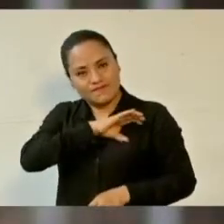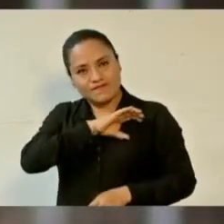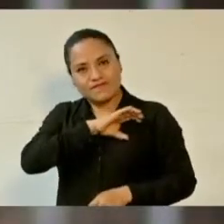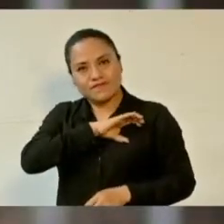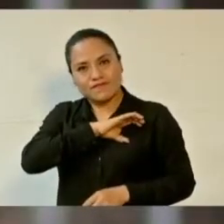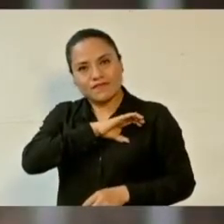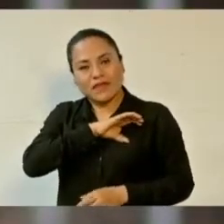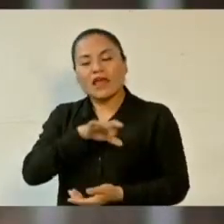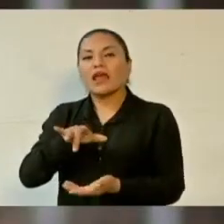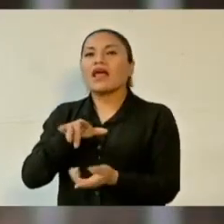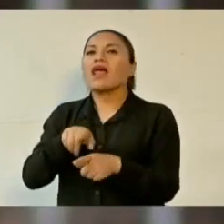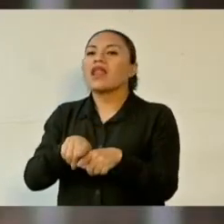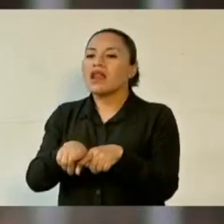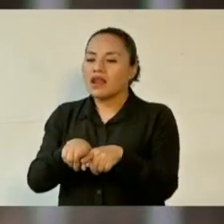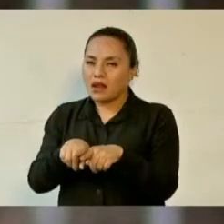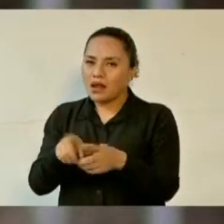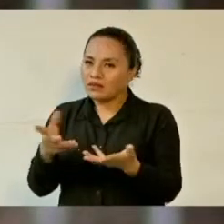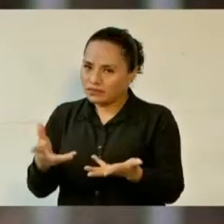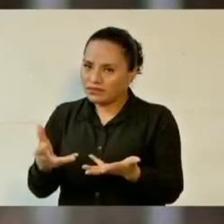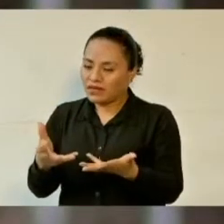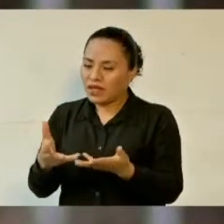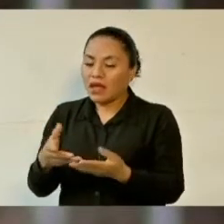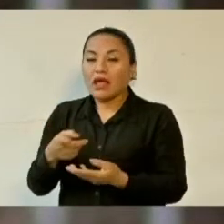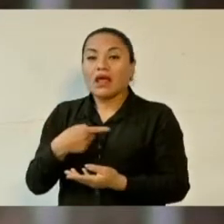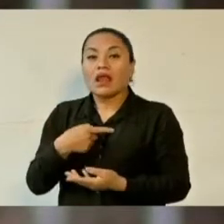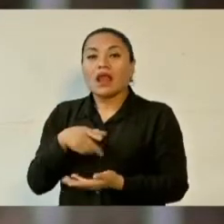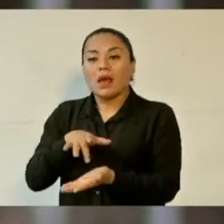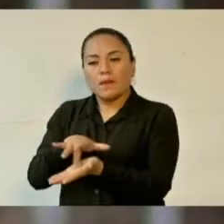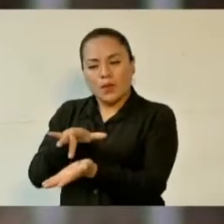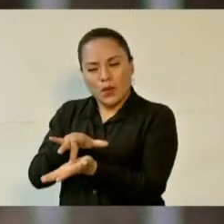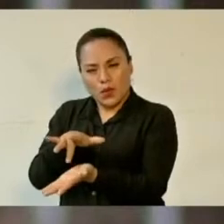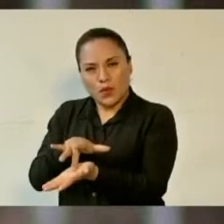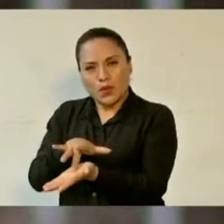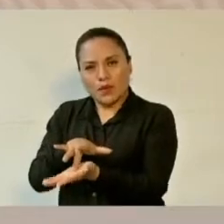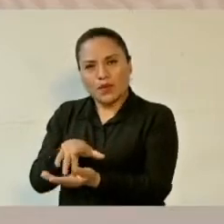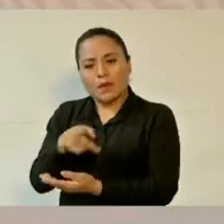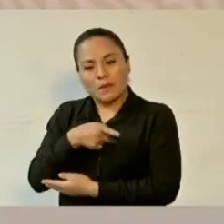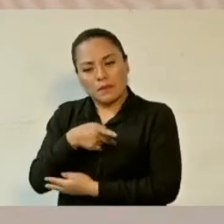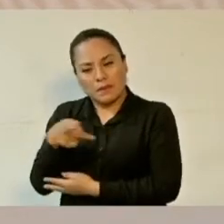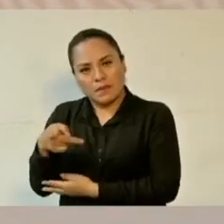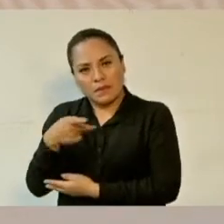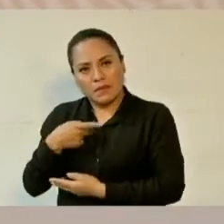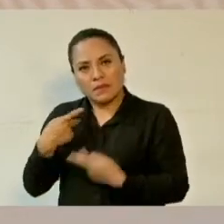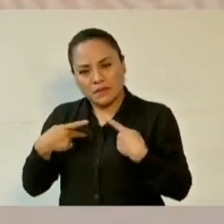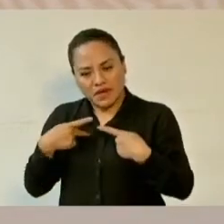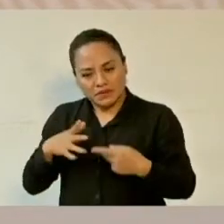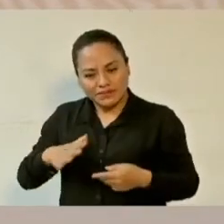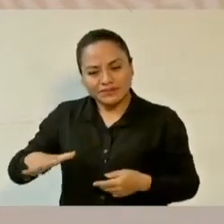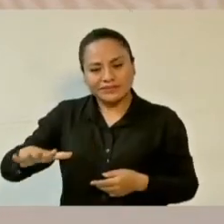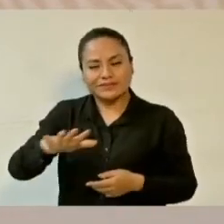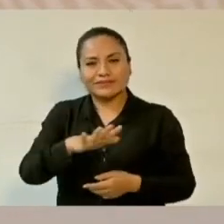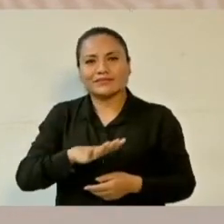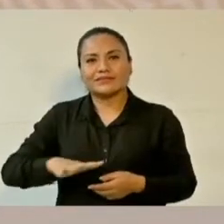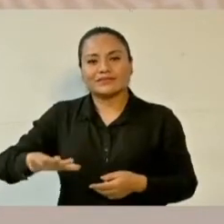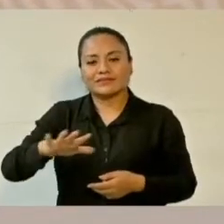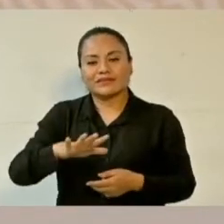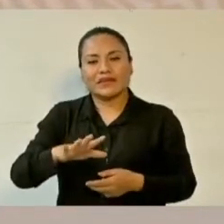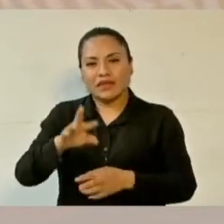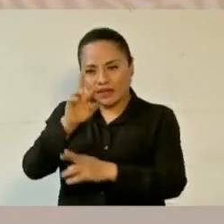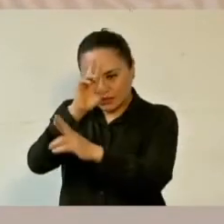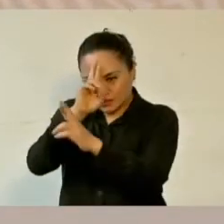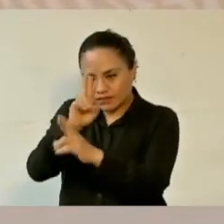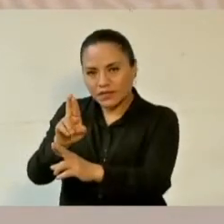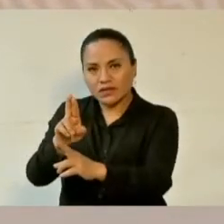el apoyo a los más pobres, el respeto a los adultos